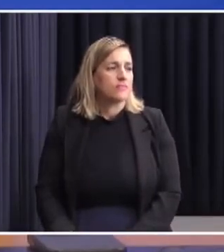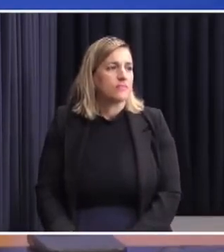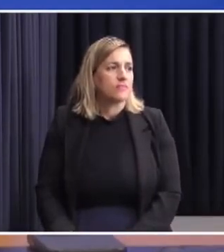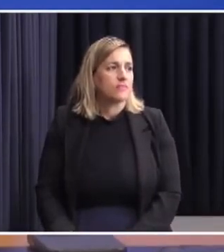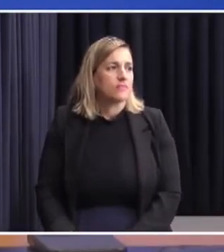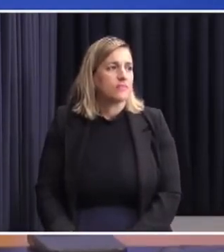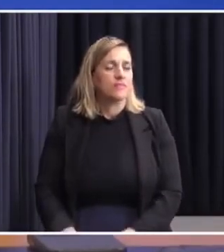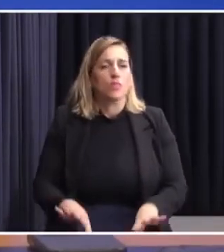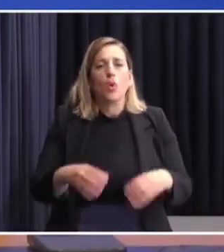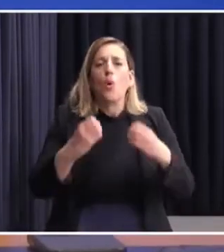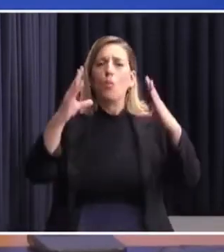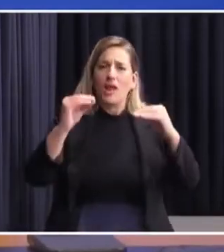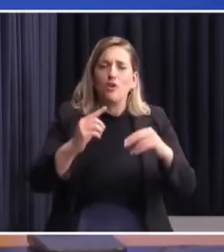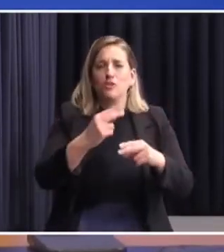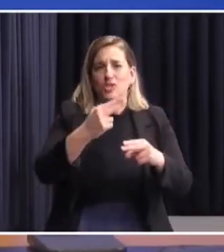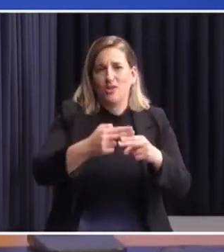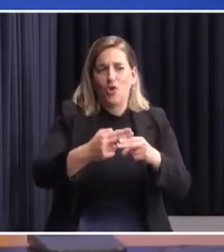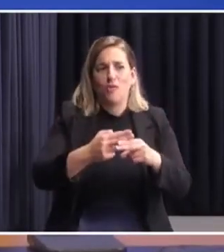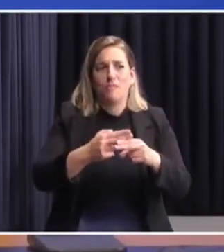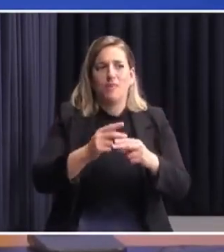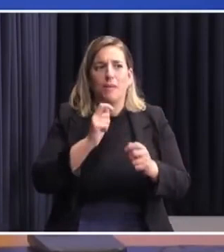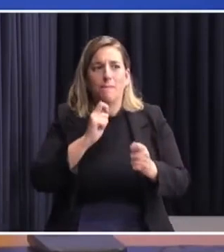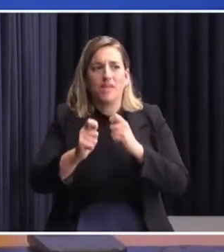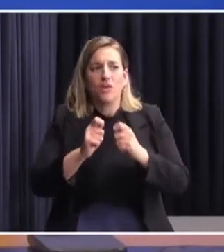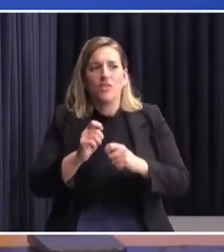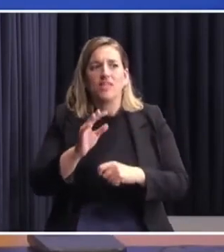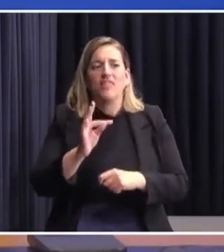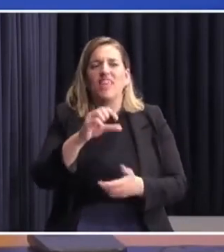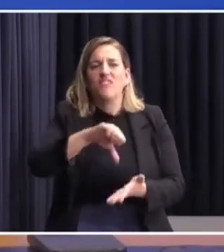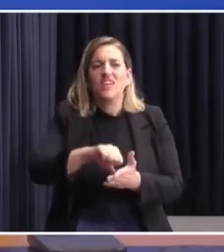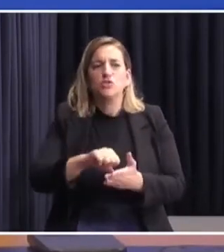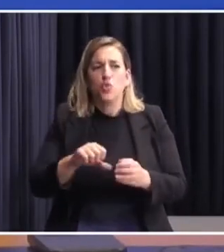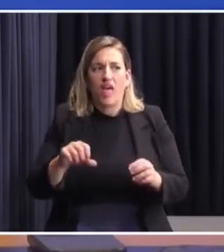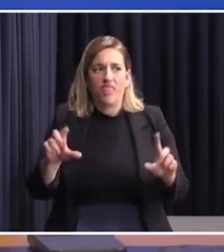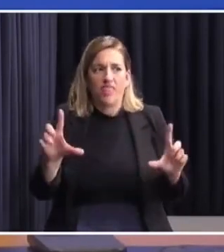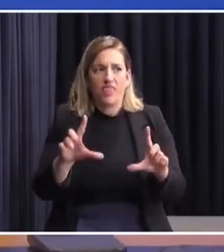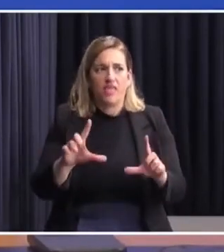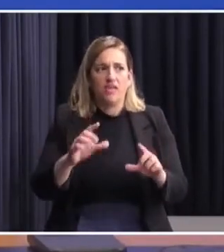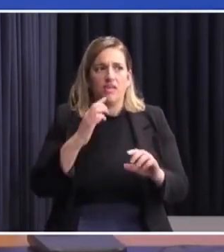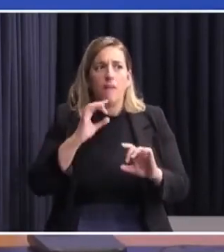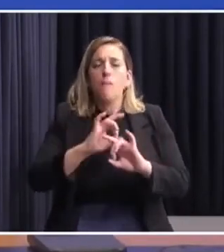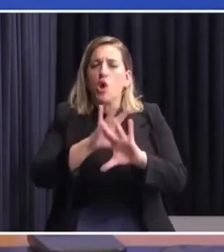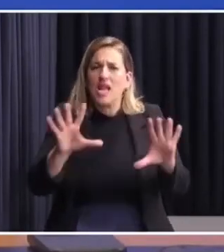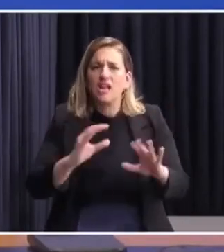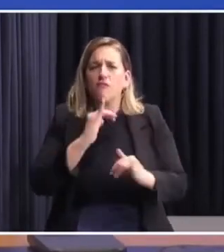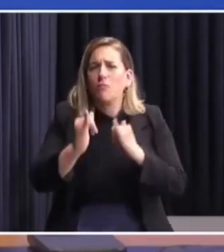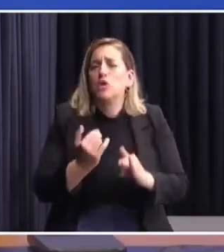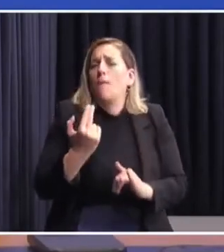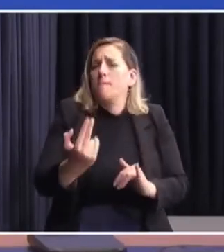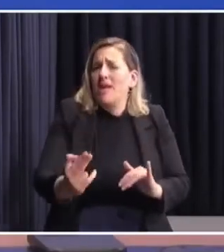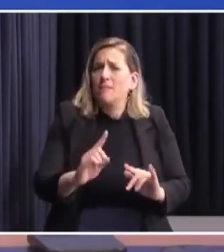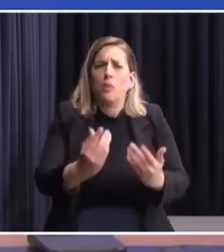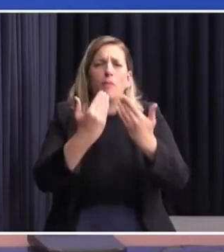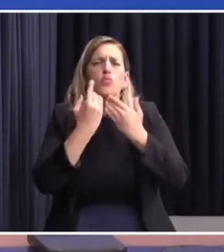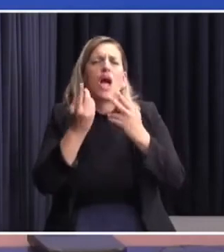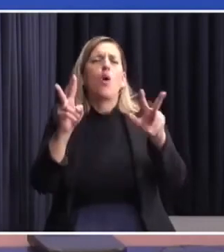Buenas noches, Presidente. Federico Giorcobis, periodista de TV Ciudad. Está clara la información entonces. Permítame preguntarle,